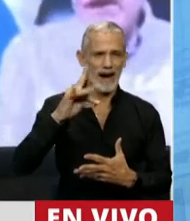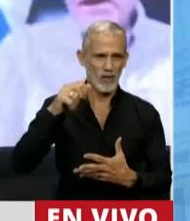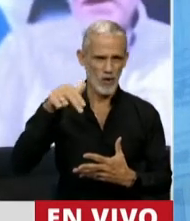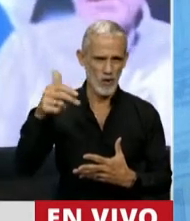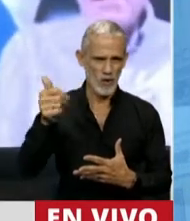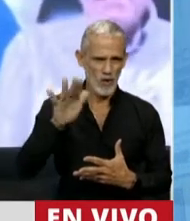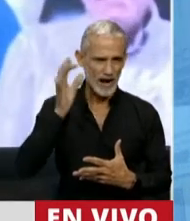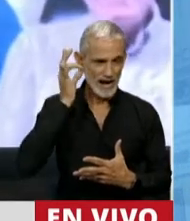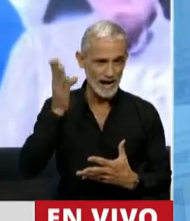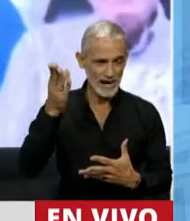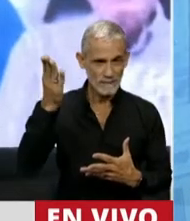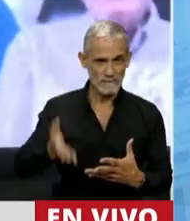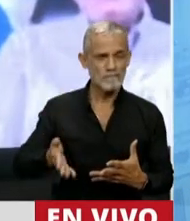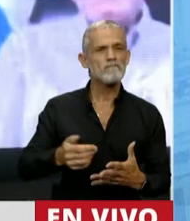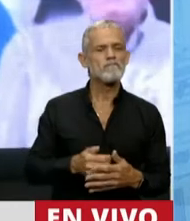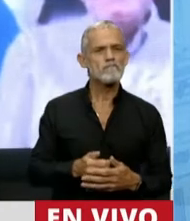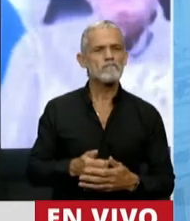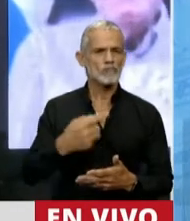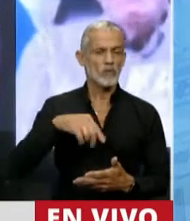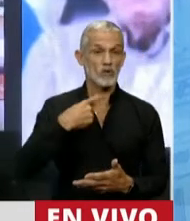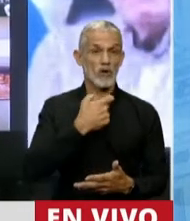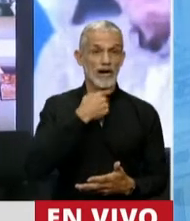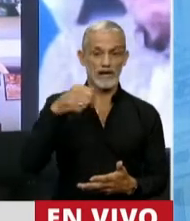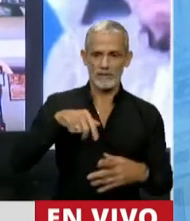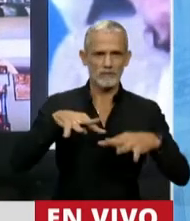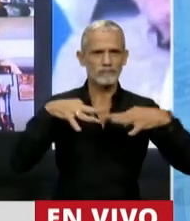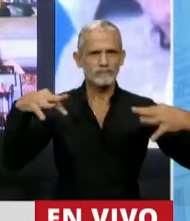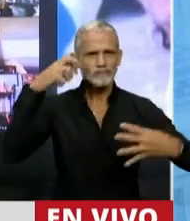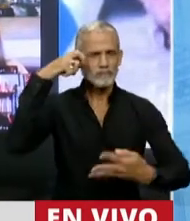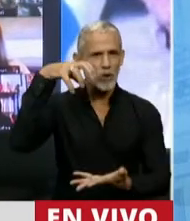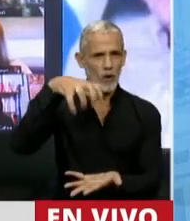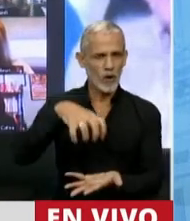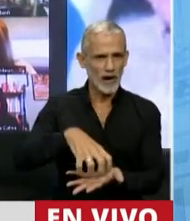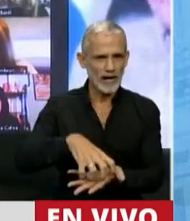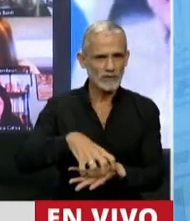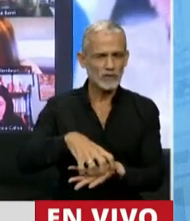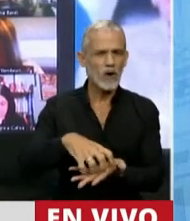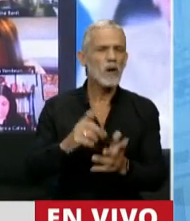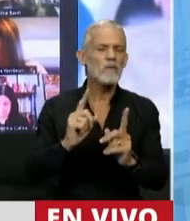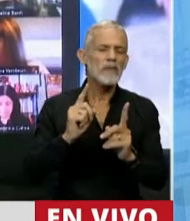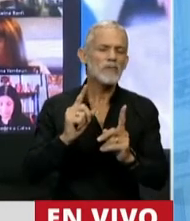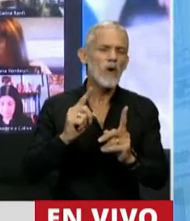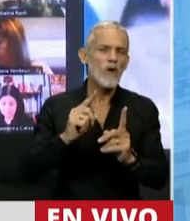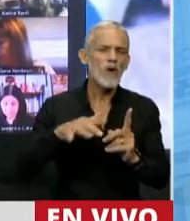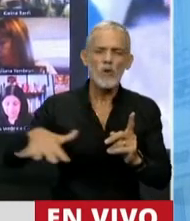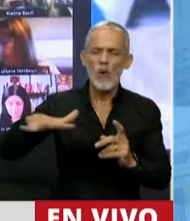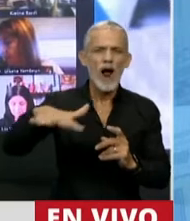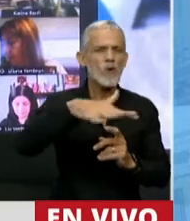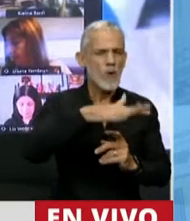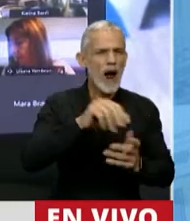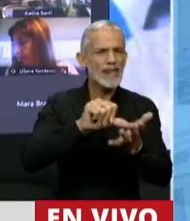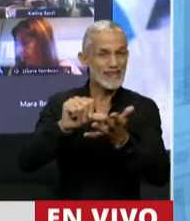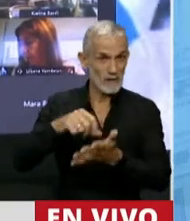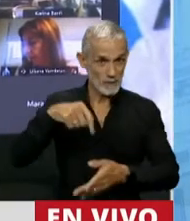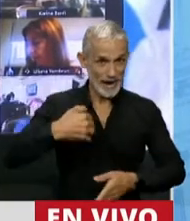Y queríamos, en este recinto, como se ha hecho en muchos lugares del país y del